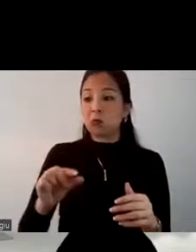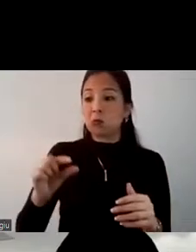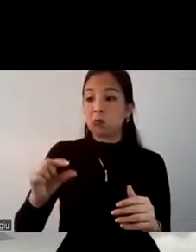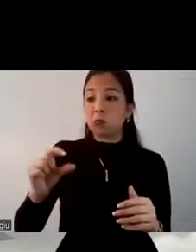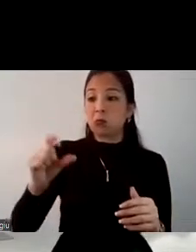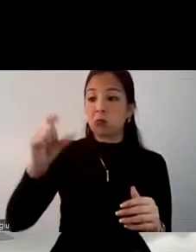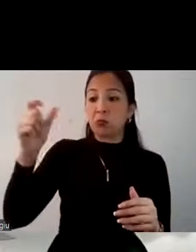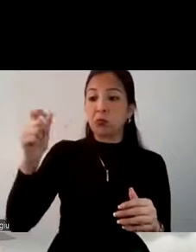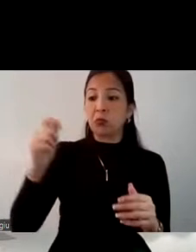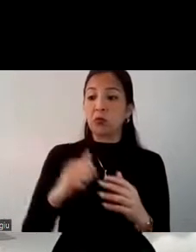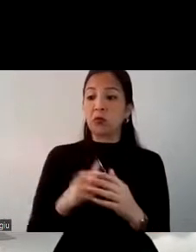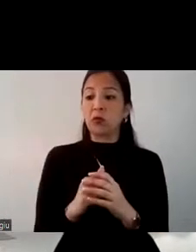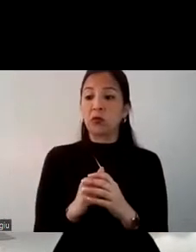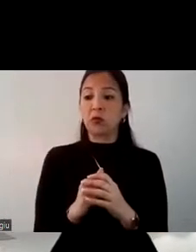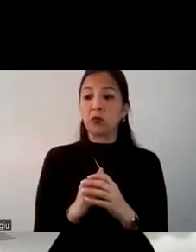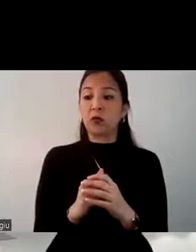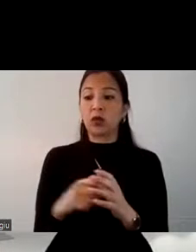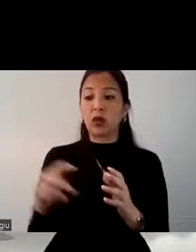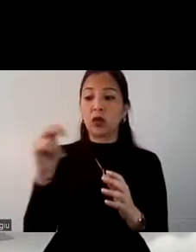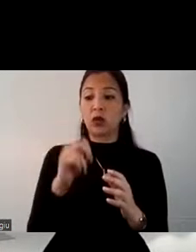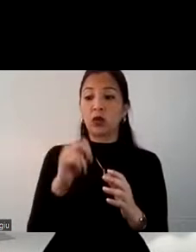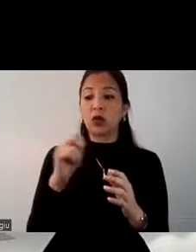muy bien para el país de Ecuador.